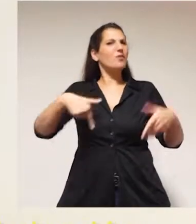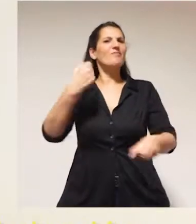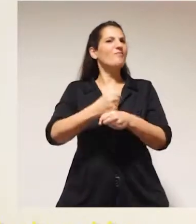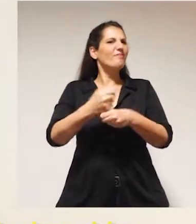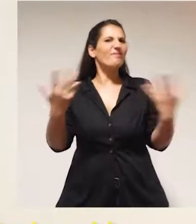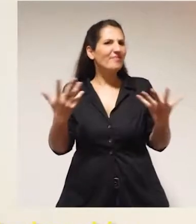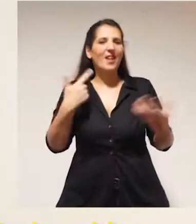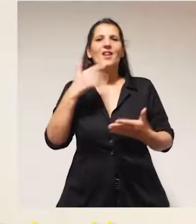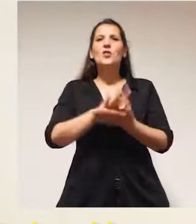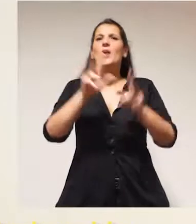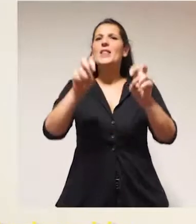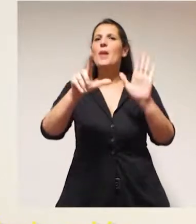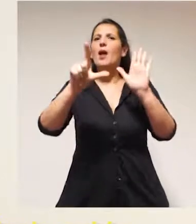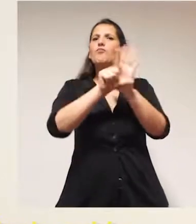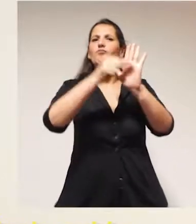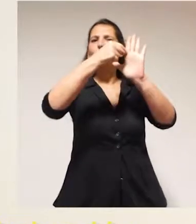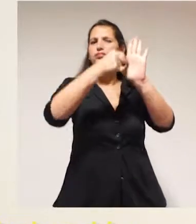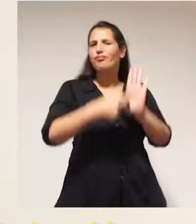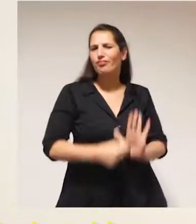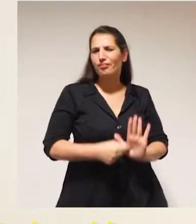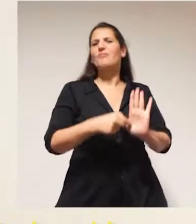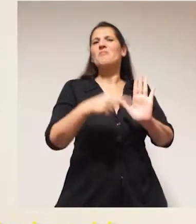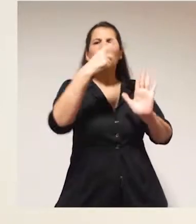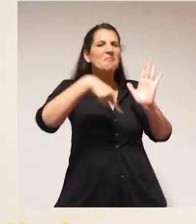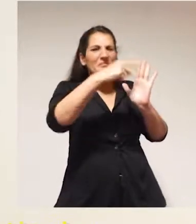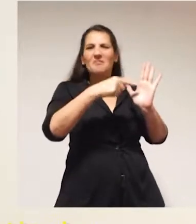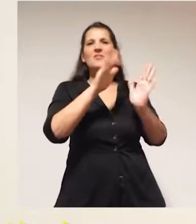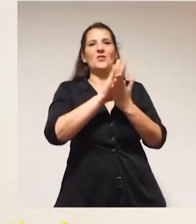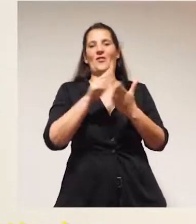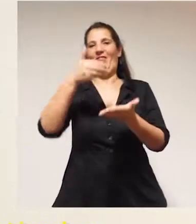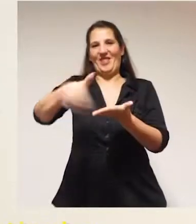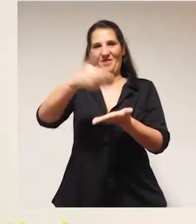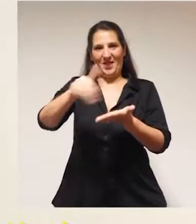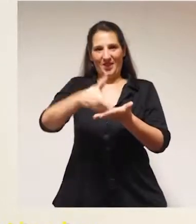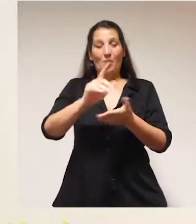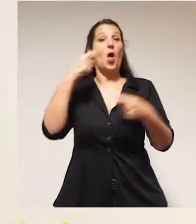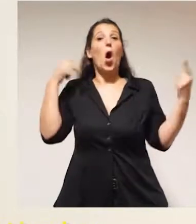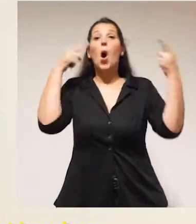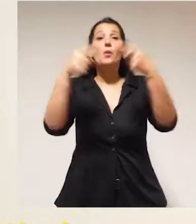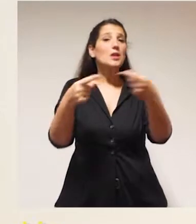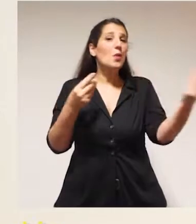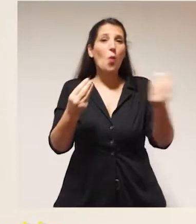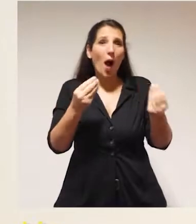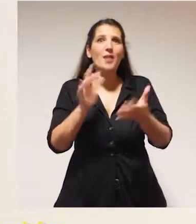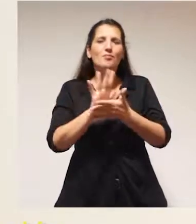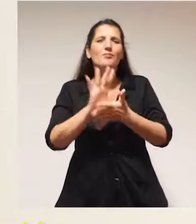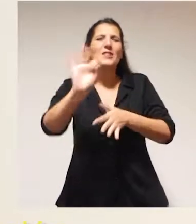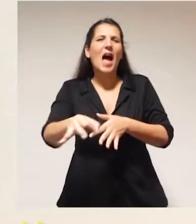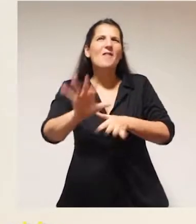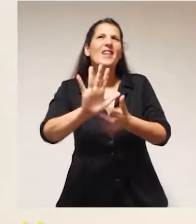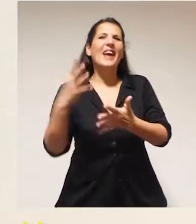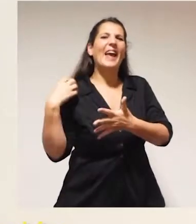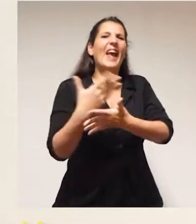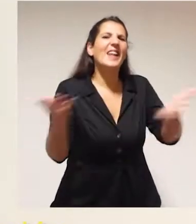titular Abordaje Jurídico acerca de la discriminación que tiene por objetivo y en particular dar un